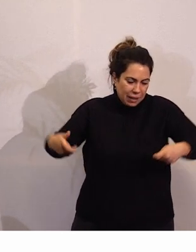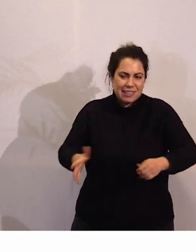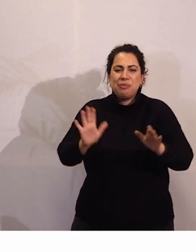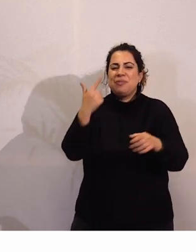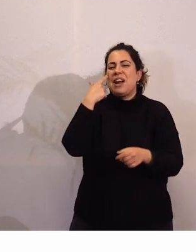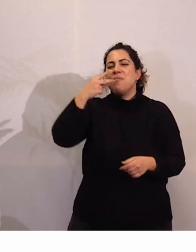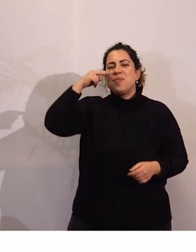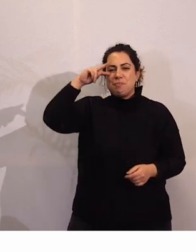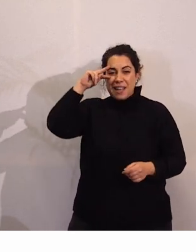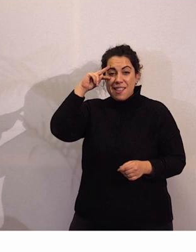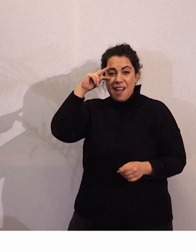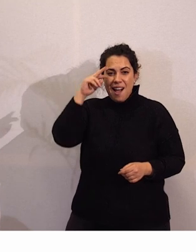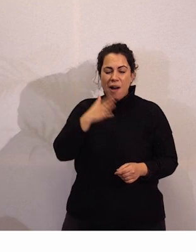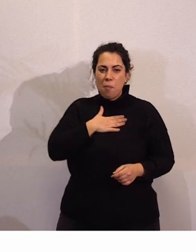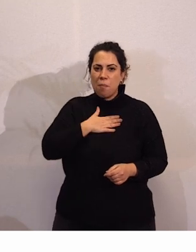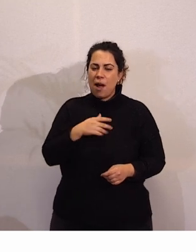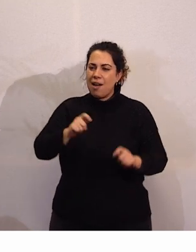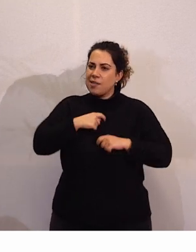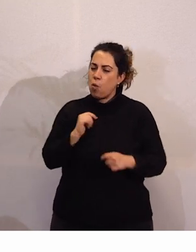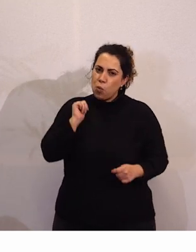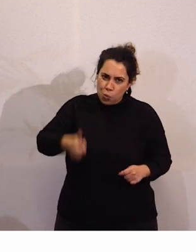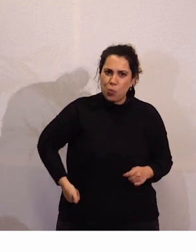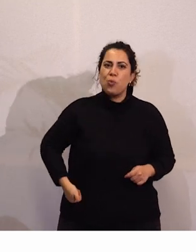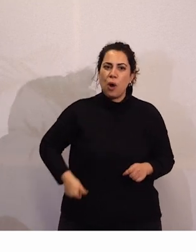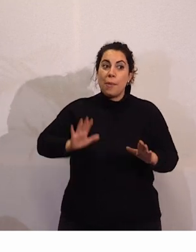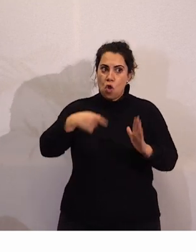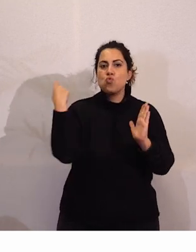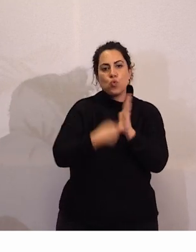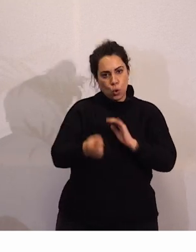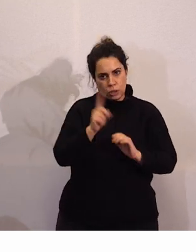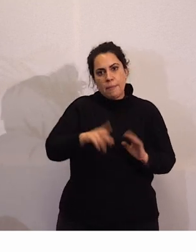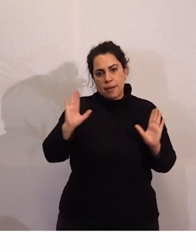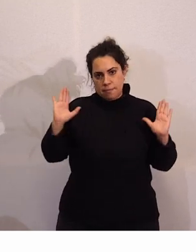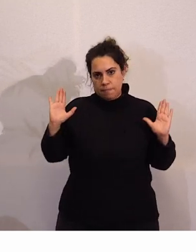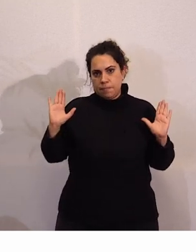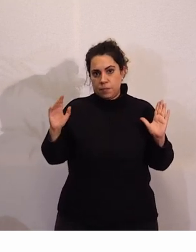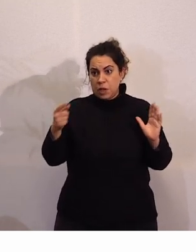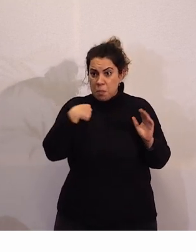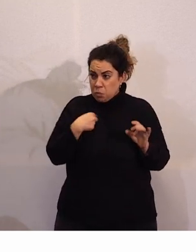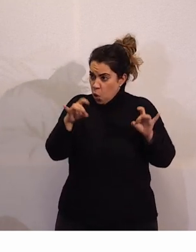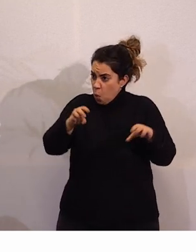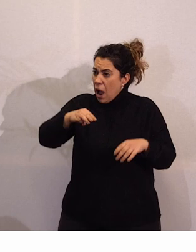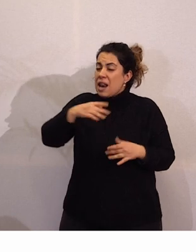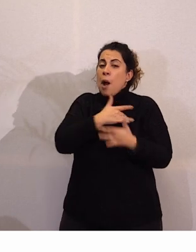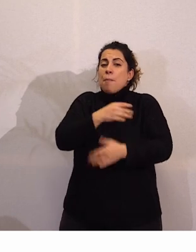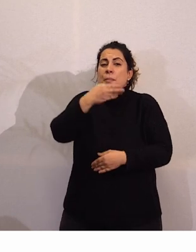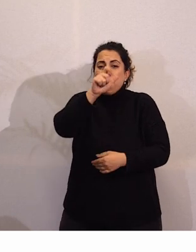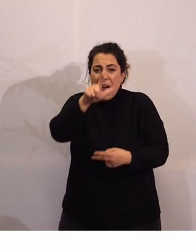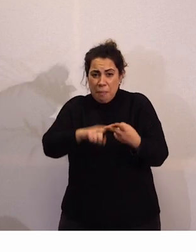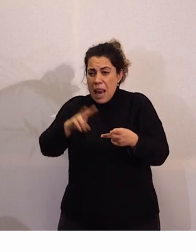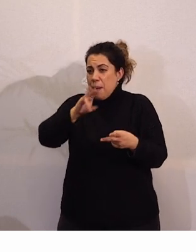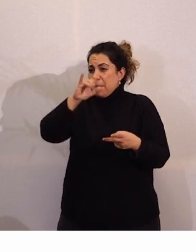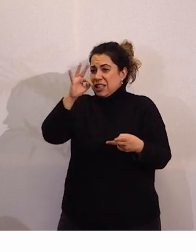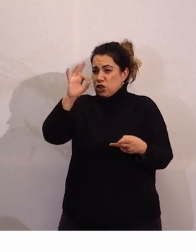pues ha sido enriquecedora pero también ha sido dura yo como tú Maribel Vitorio y tantos que estamos